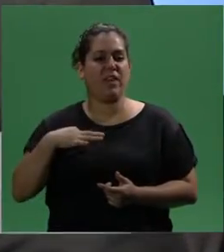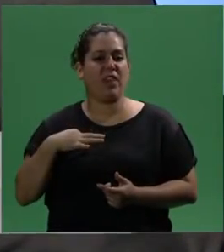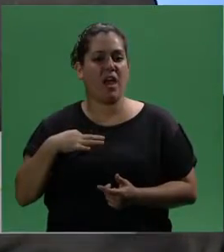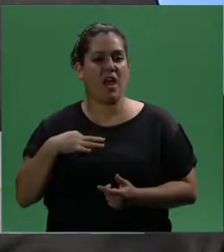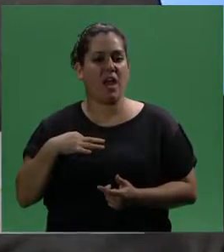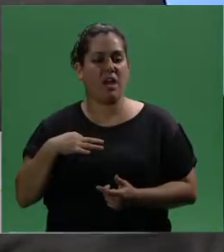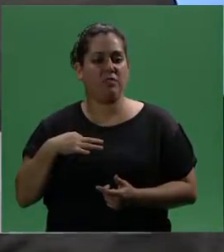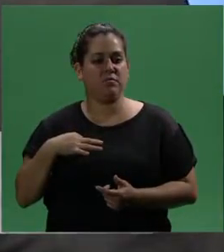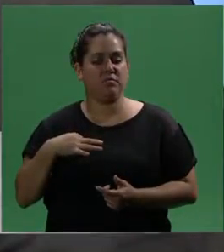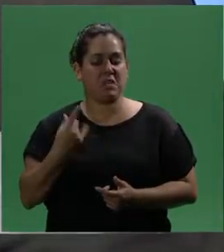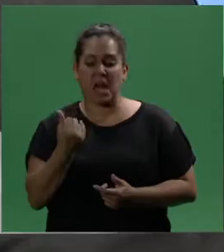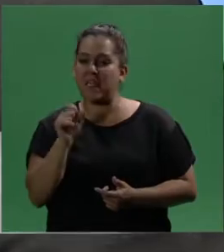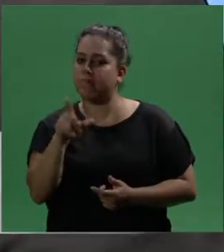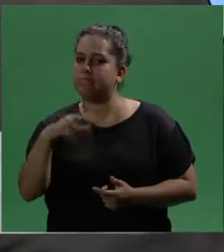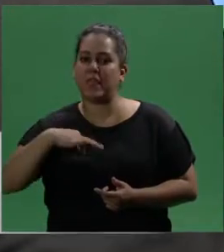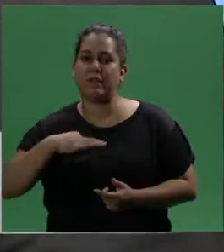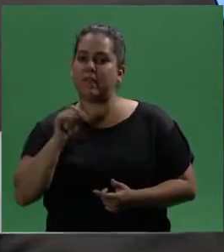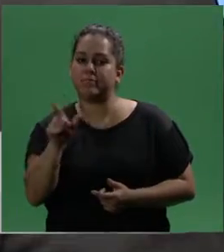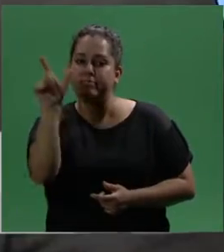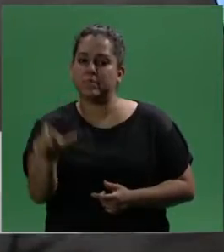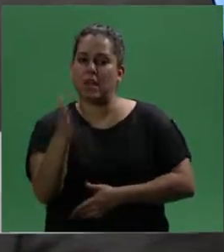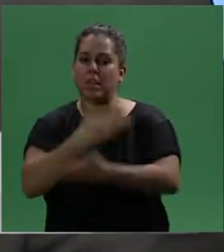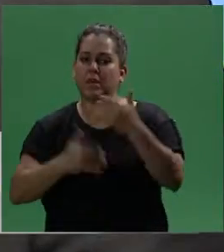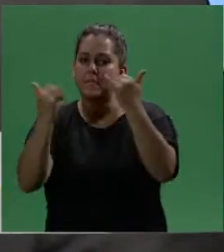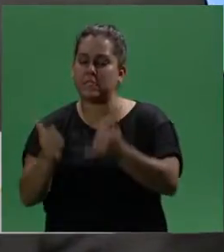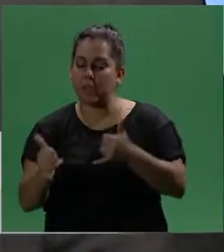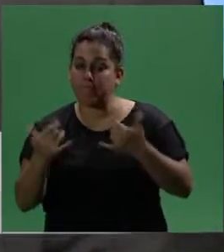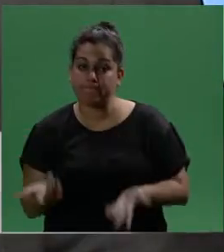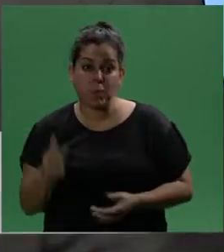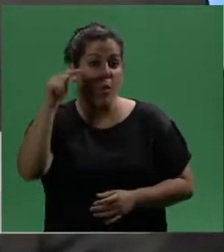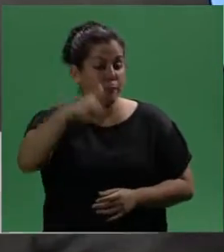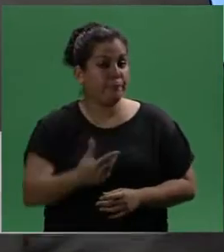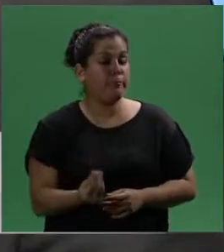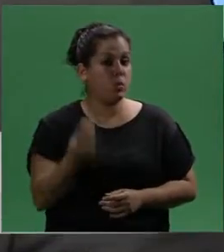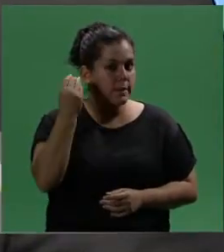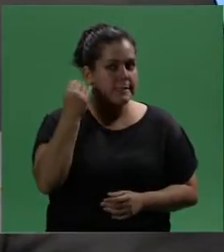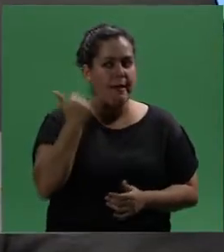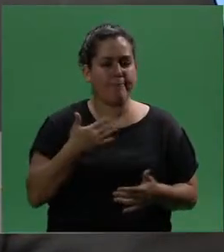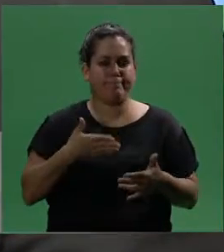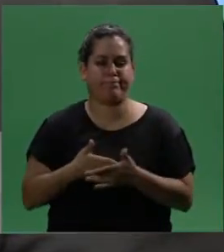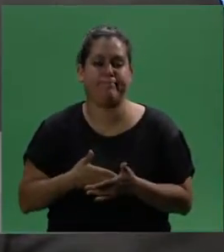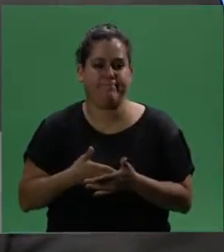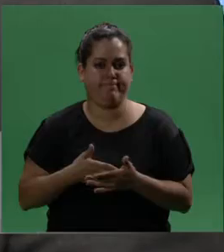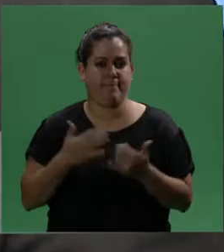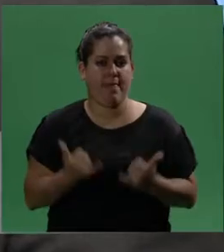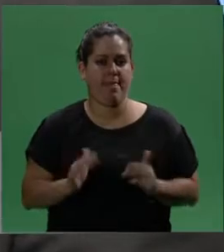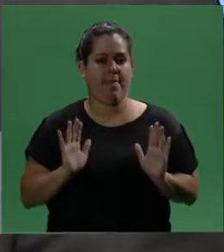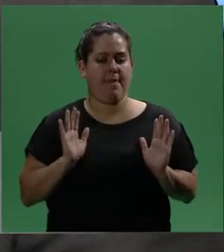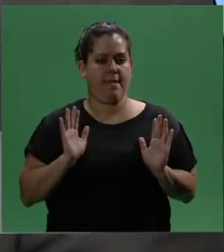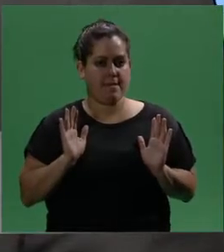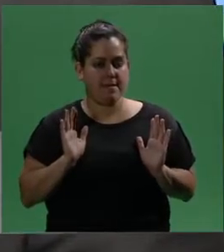la calidad de vida de las personas con discapacidad, que hoy muchas veces están, de alguna manera, limitadas,